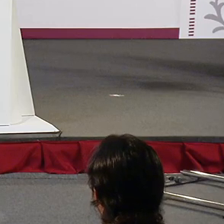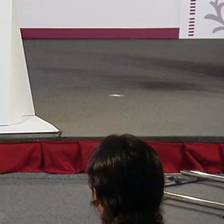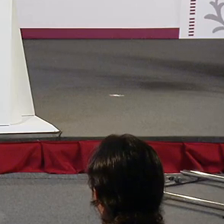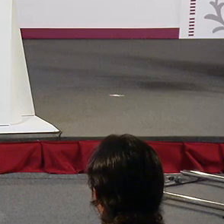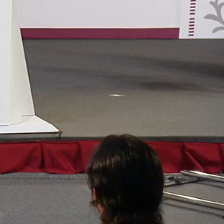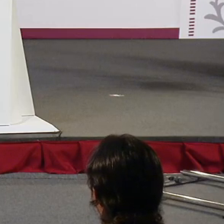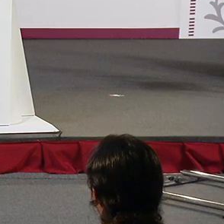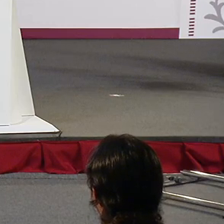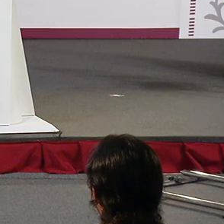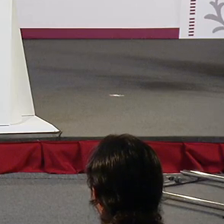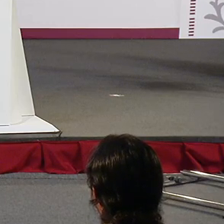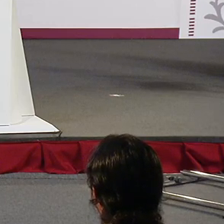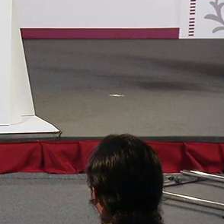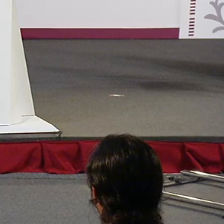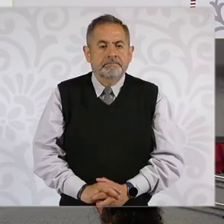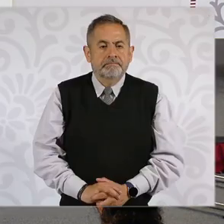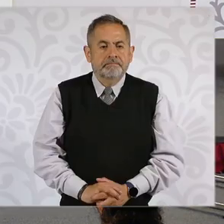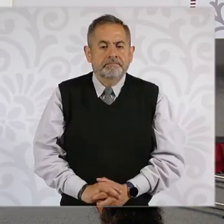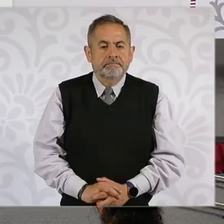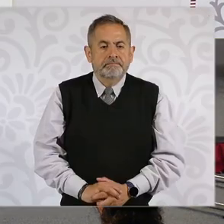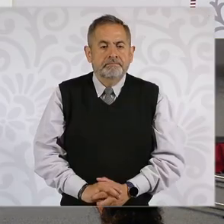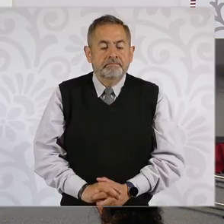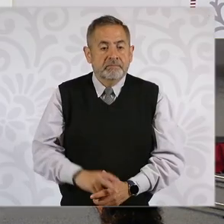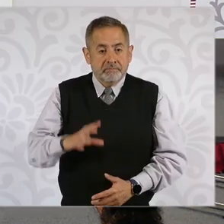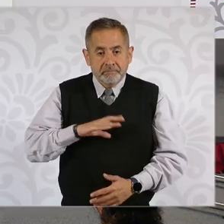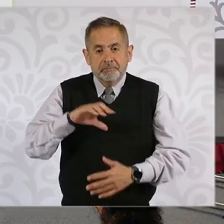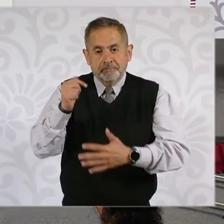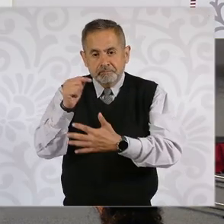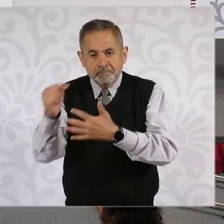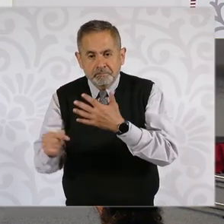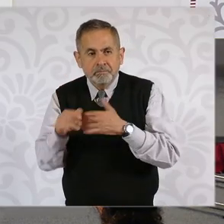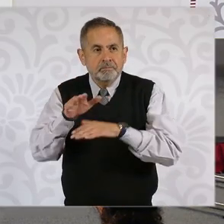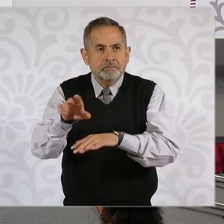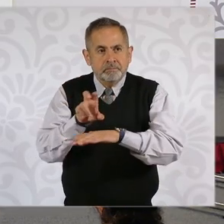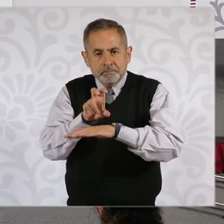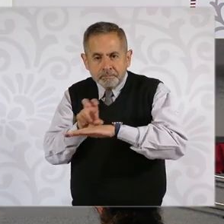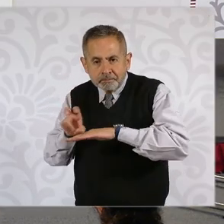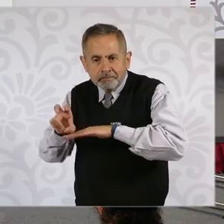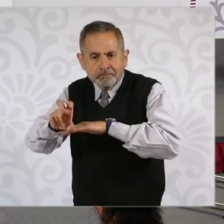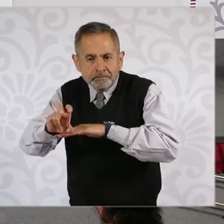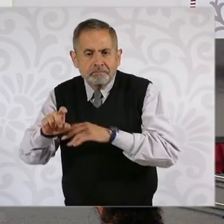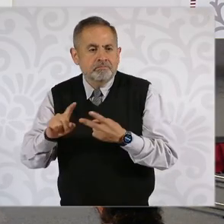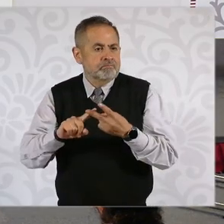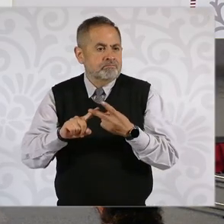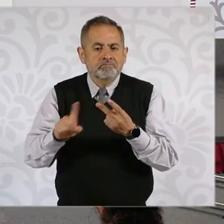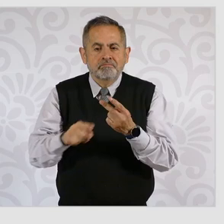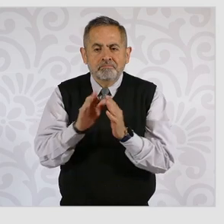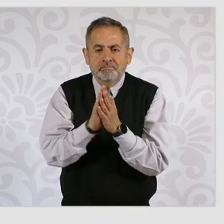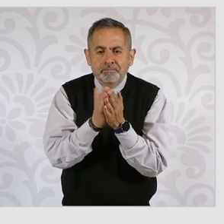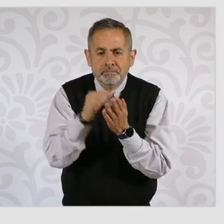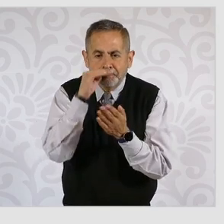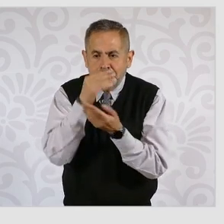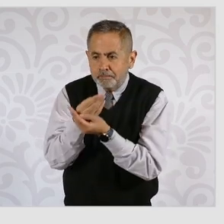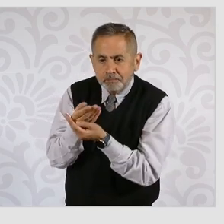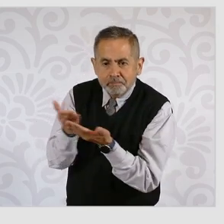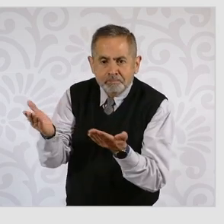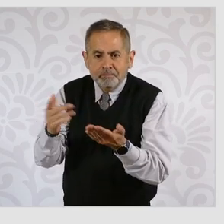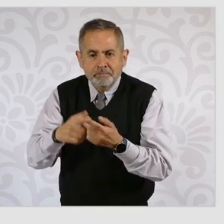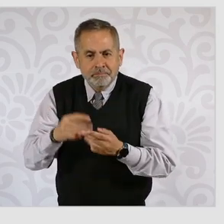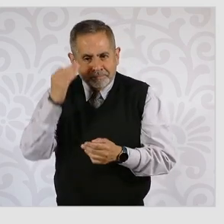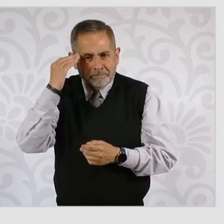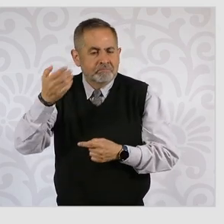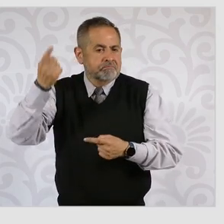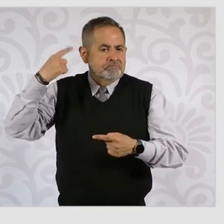las del Tren Maya 2, otras en políticas públicas como los libros de texto gratuito, su entrega en el periodo